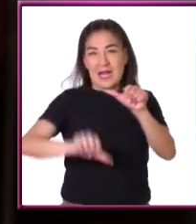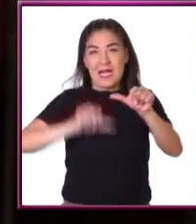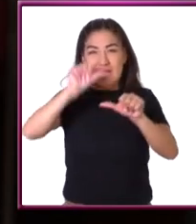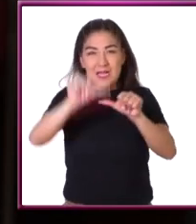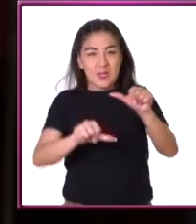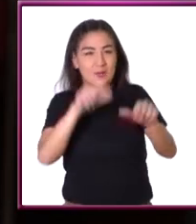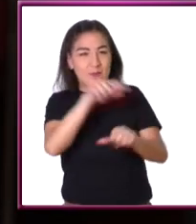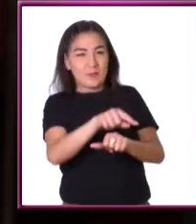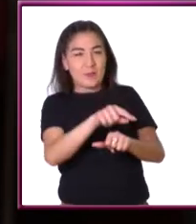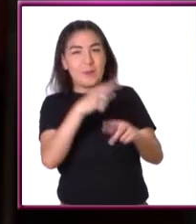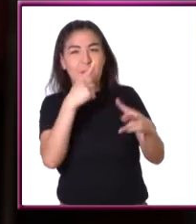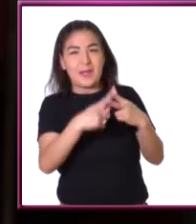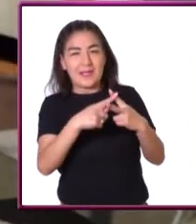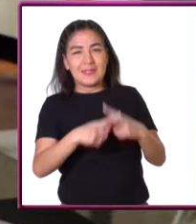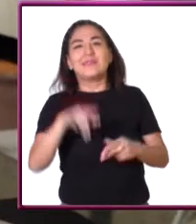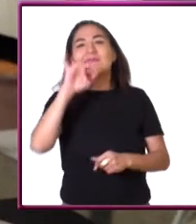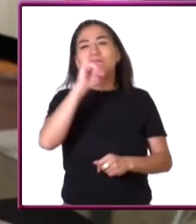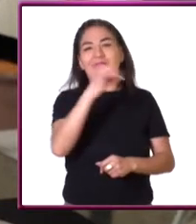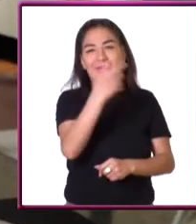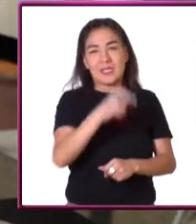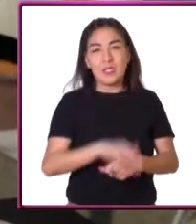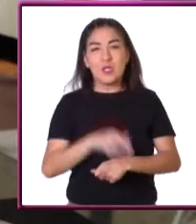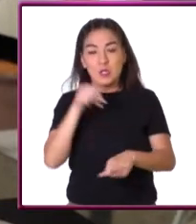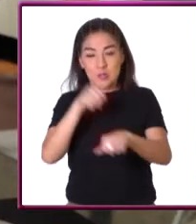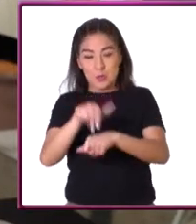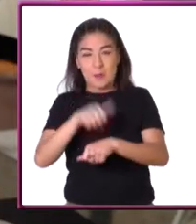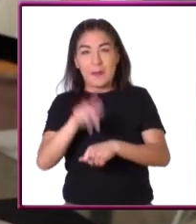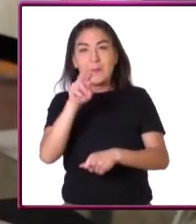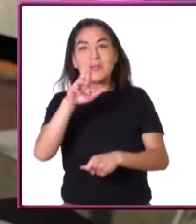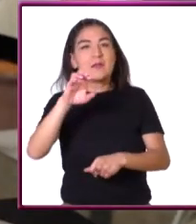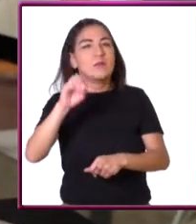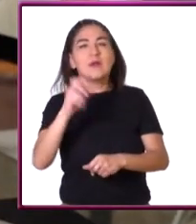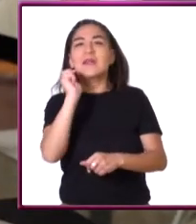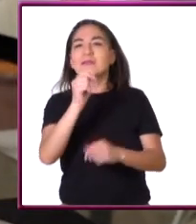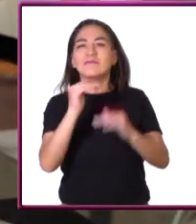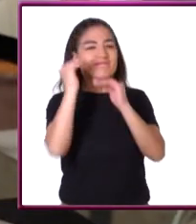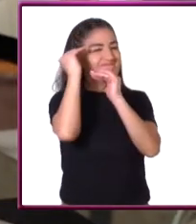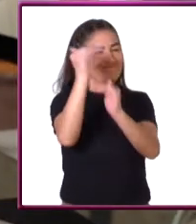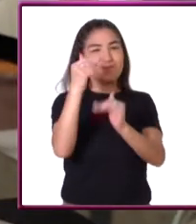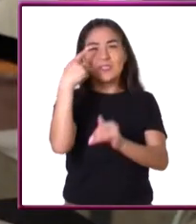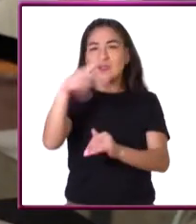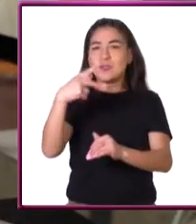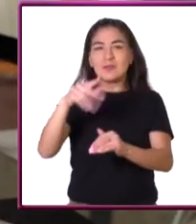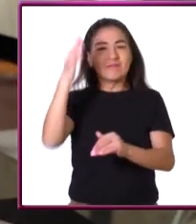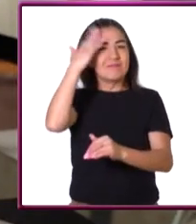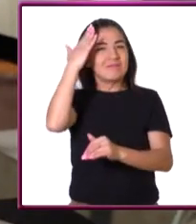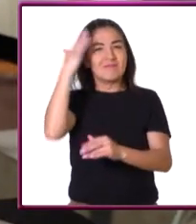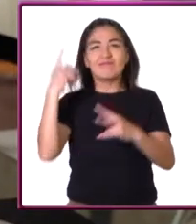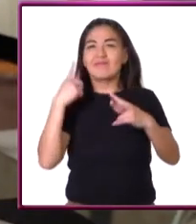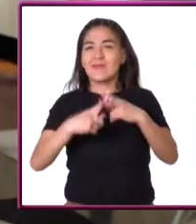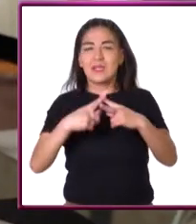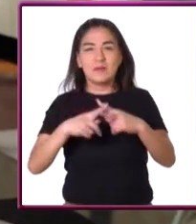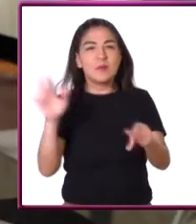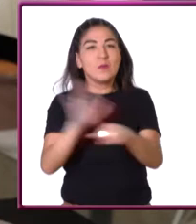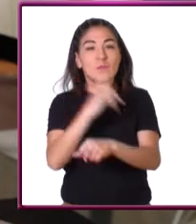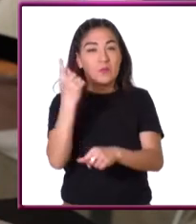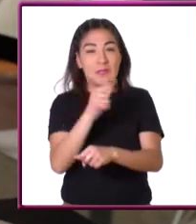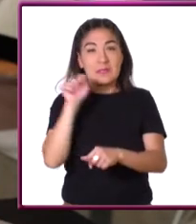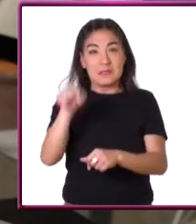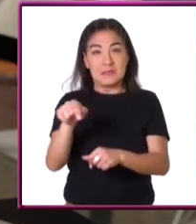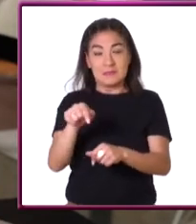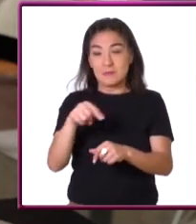átomos de las matemáticas? Sí, los números primos son la base de las matemáticas, porque